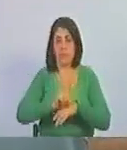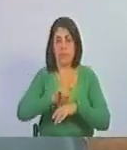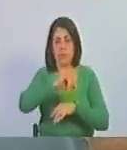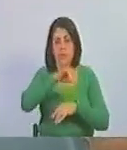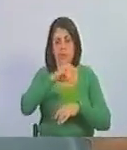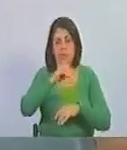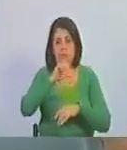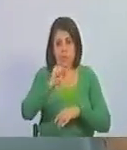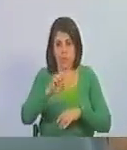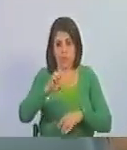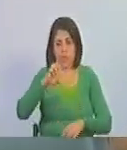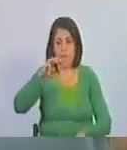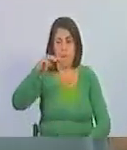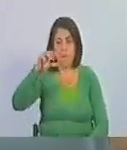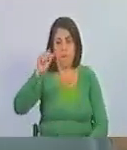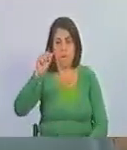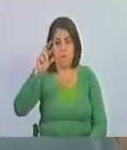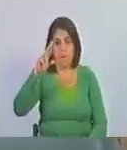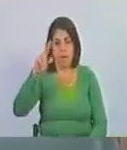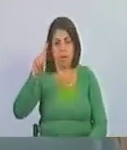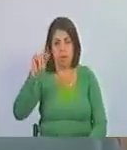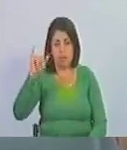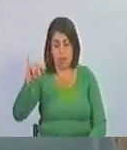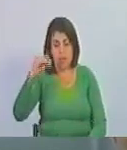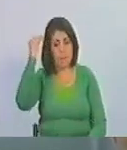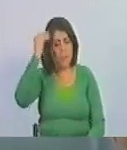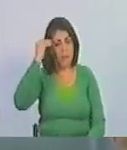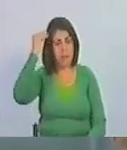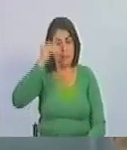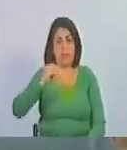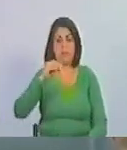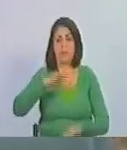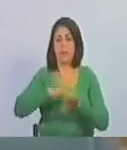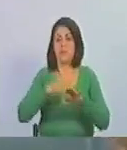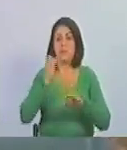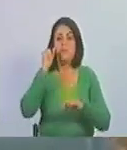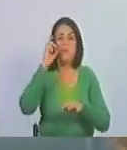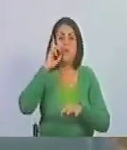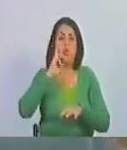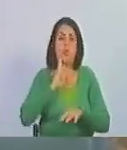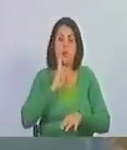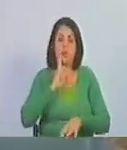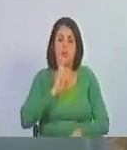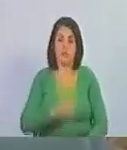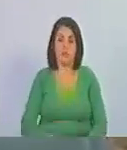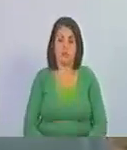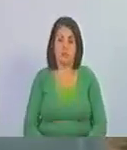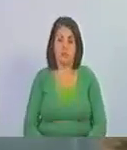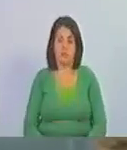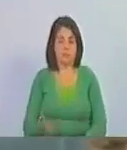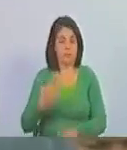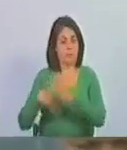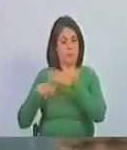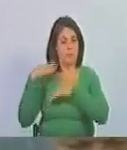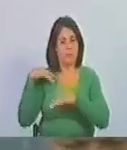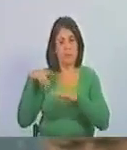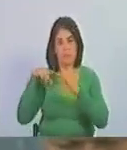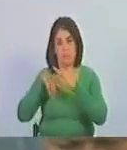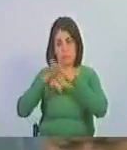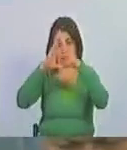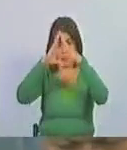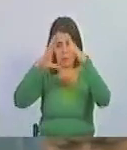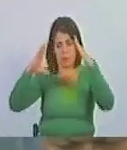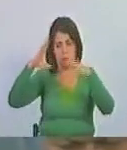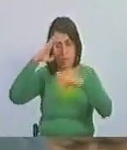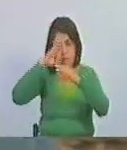José Martín, iluminadas por el pensamiento ilustre de Simón Bolívar. Aquel asalto al Cuartel Moncada